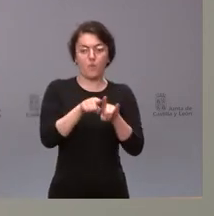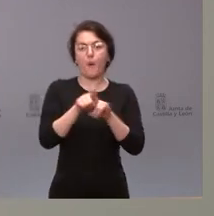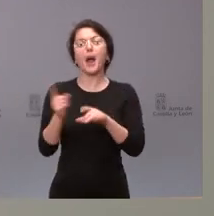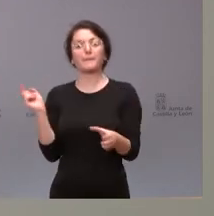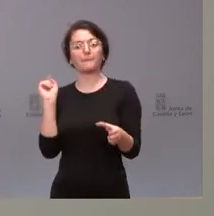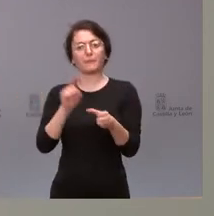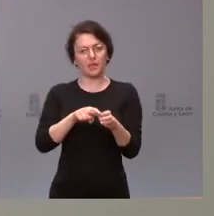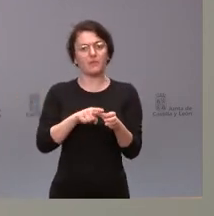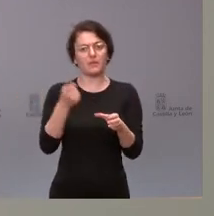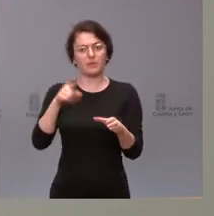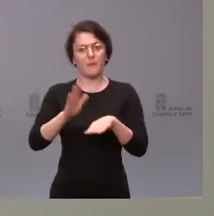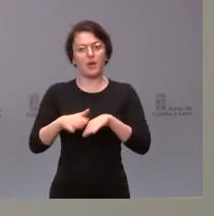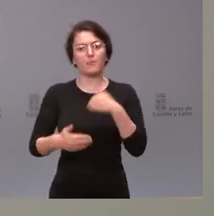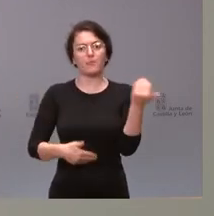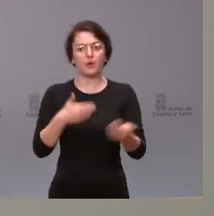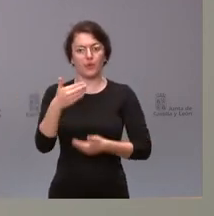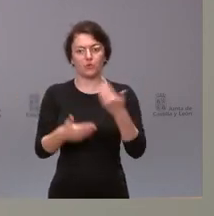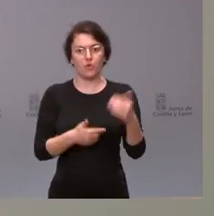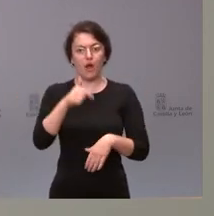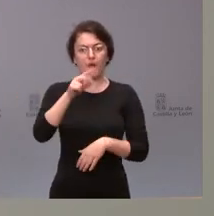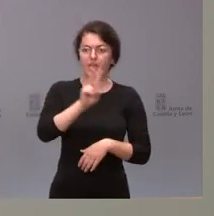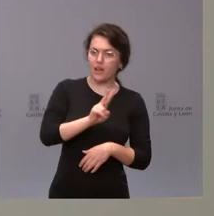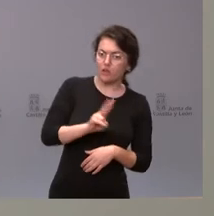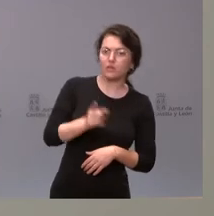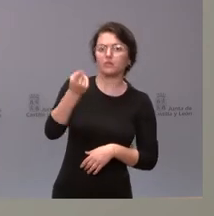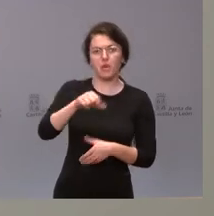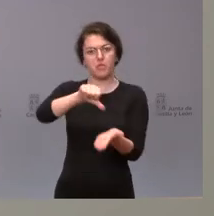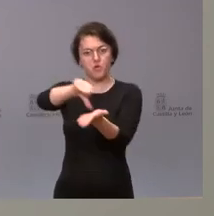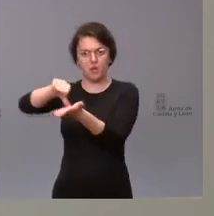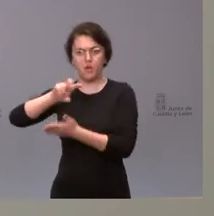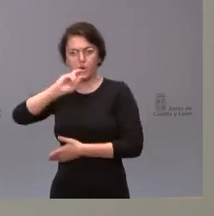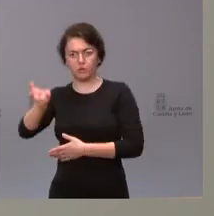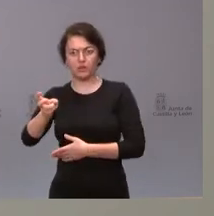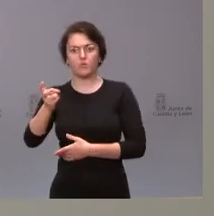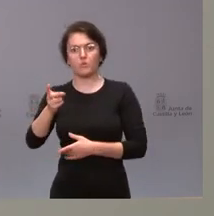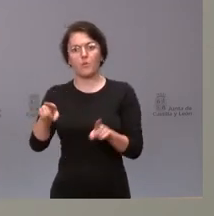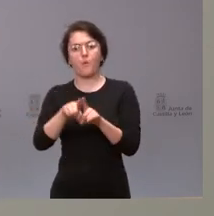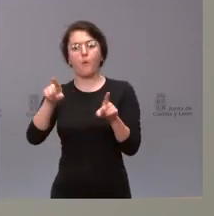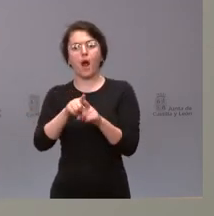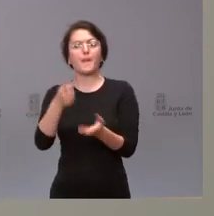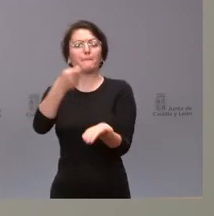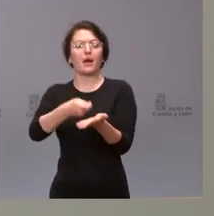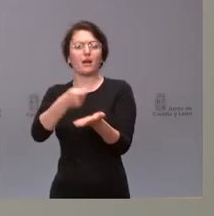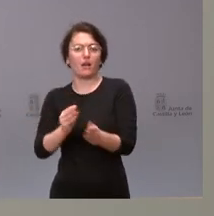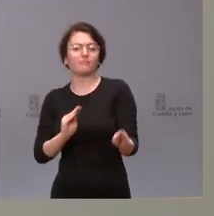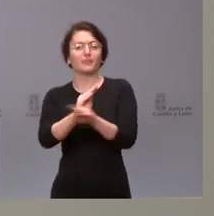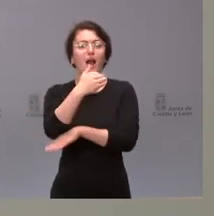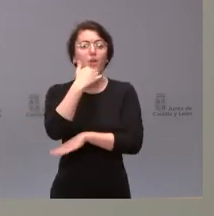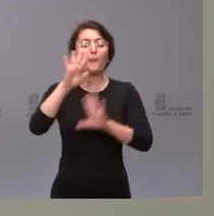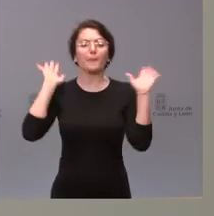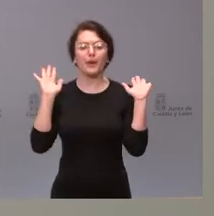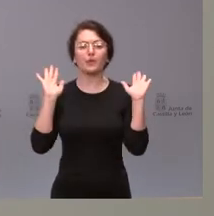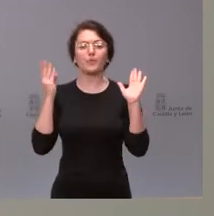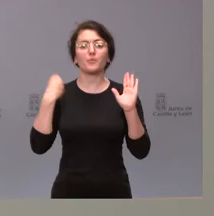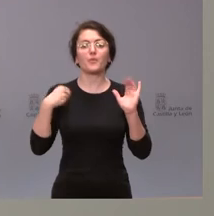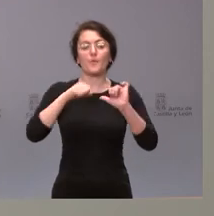proceso ni en la ciudad de Valladolid ni en otras ciudades y participa financieramente. Pero no condiciona el modelo de integración de